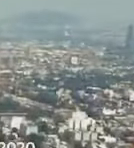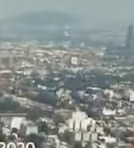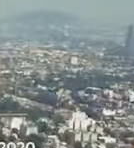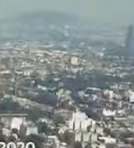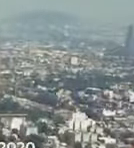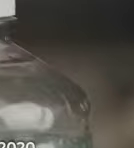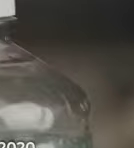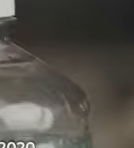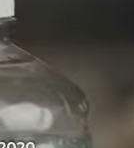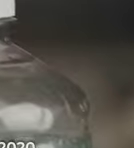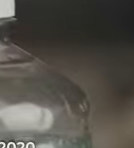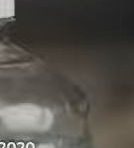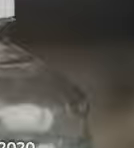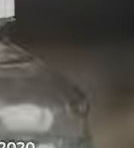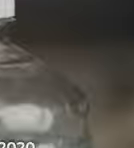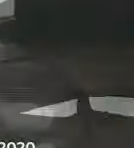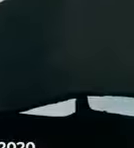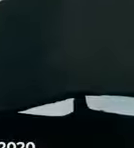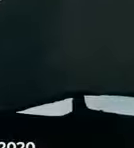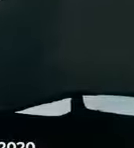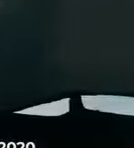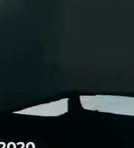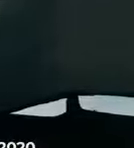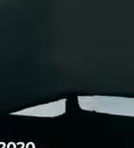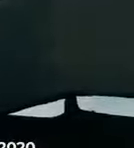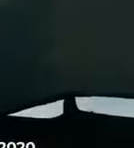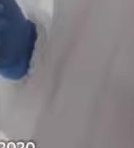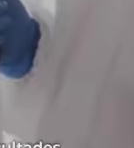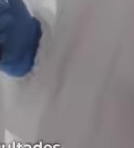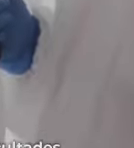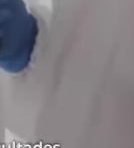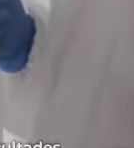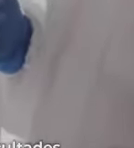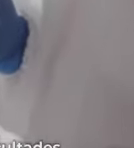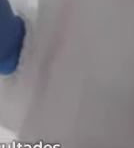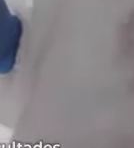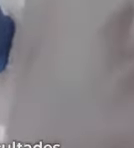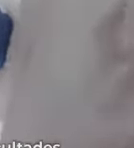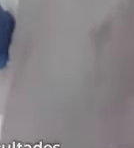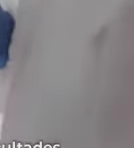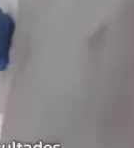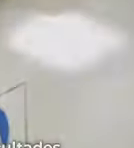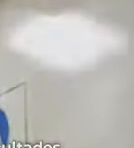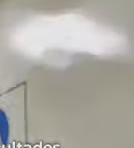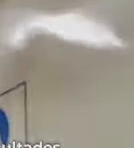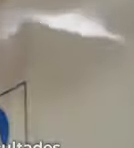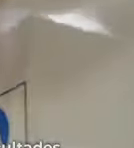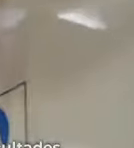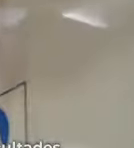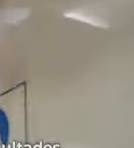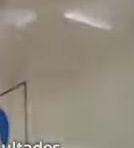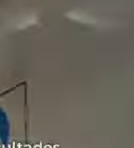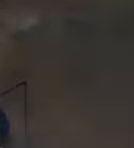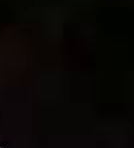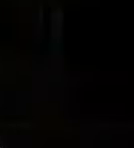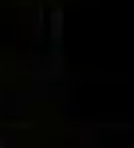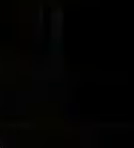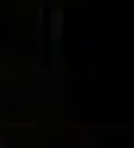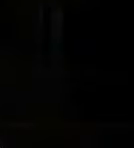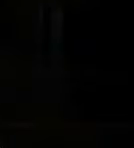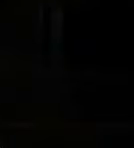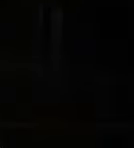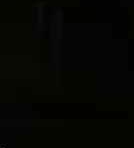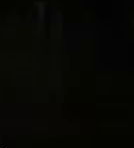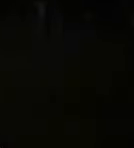Sin embargo, a partir del primer trimestre de 2020, la pandemia trajo consigo un sinnúmero de dificultades para el